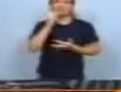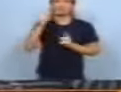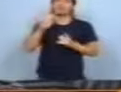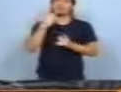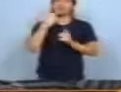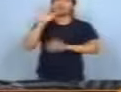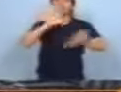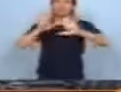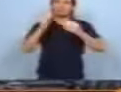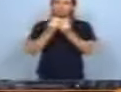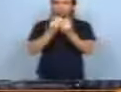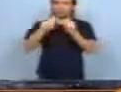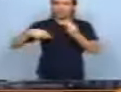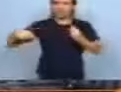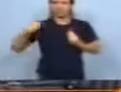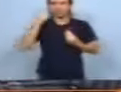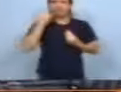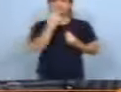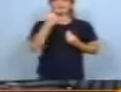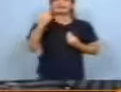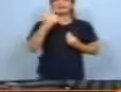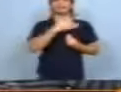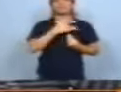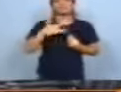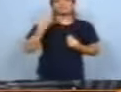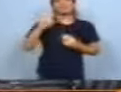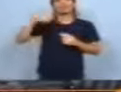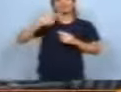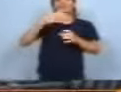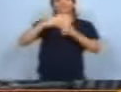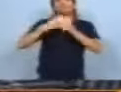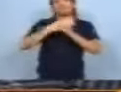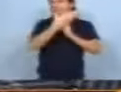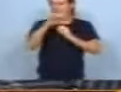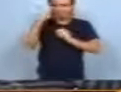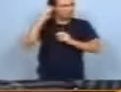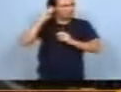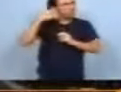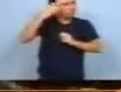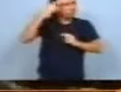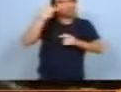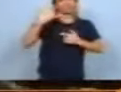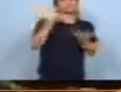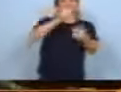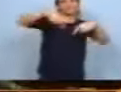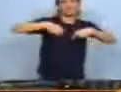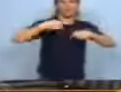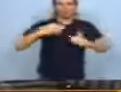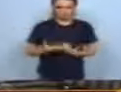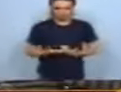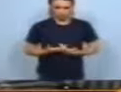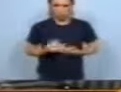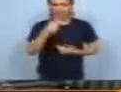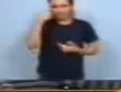ordenan un montón de cosas. Porque cada madre tiene una función, por más que tenga muchos años, todas tienen una obligación, ¿no? ¿Cuántas son hoy día?